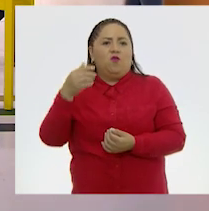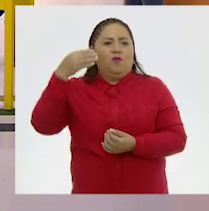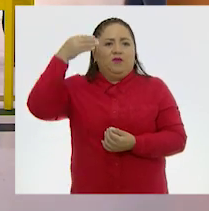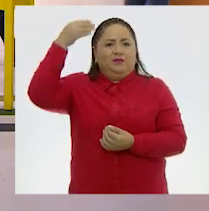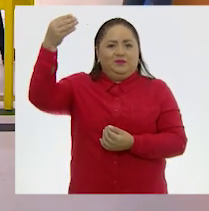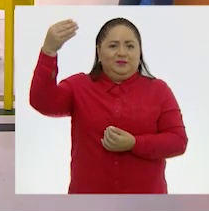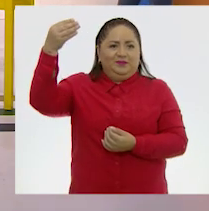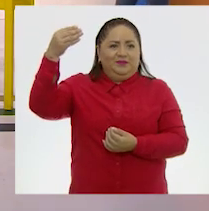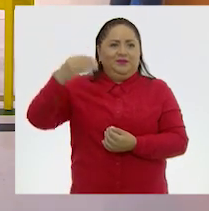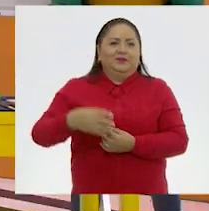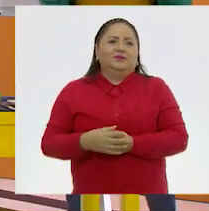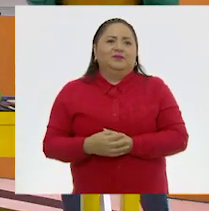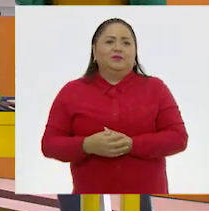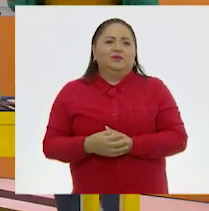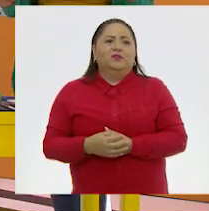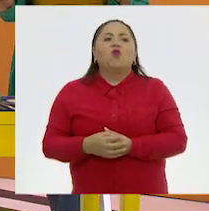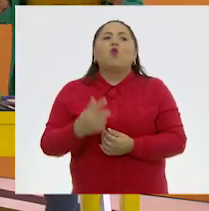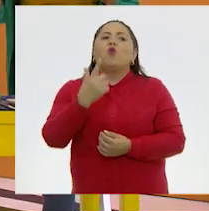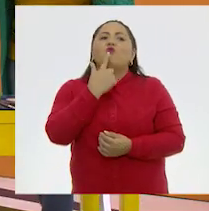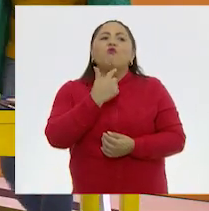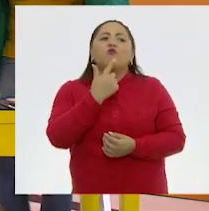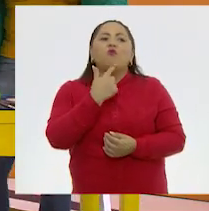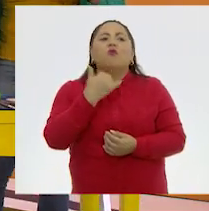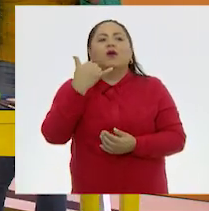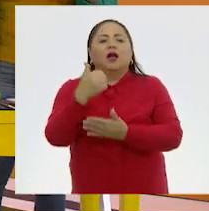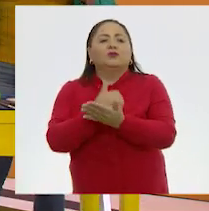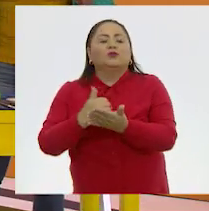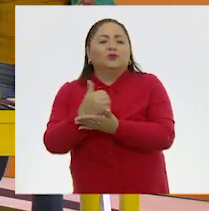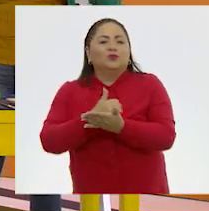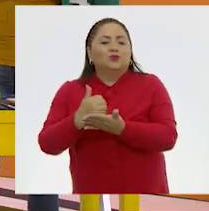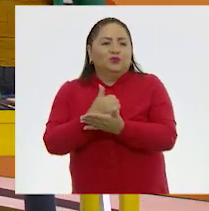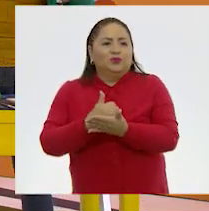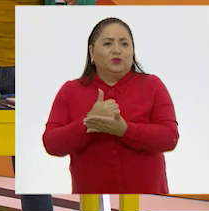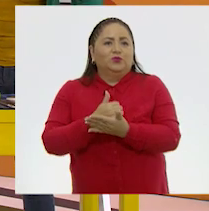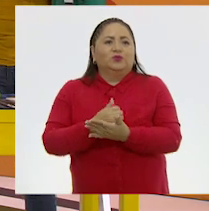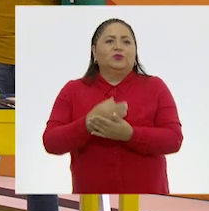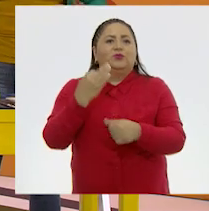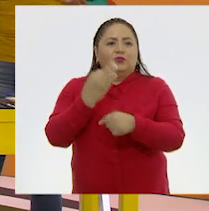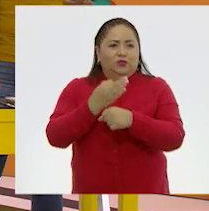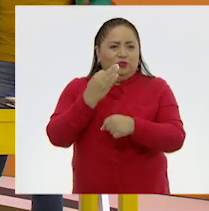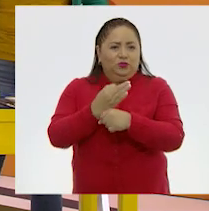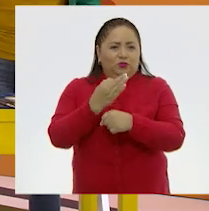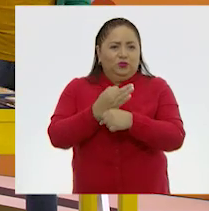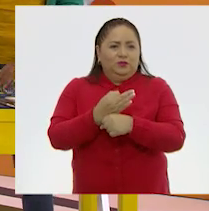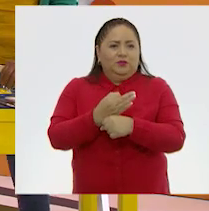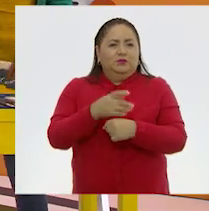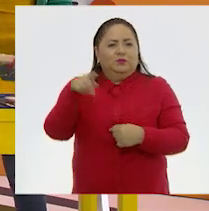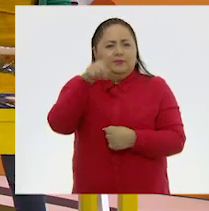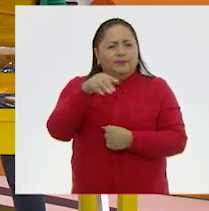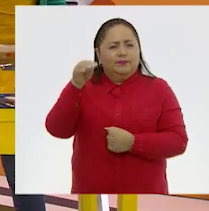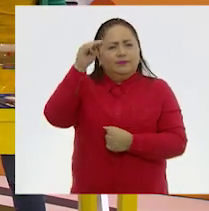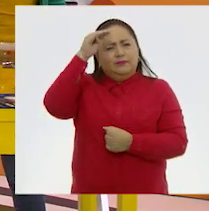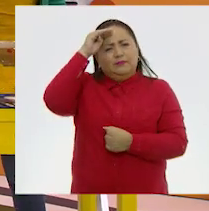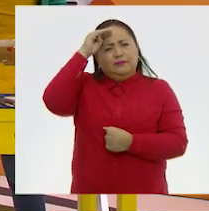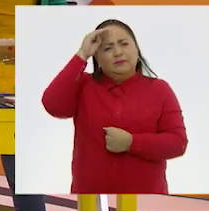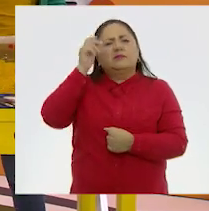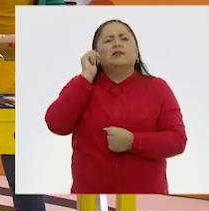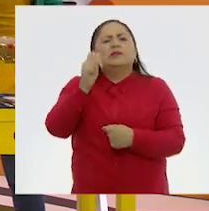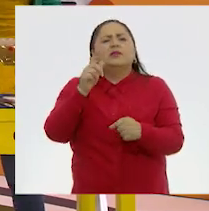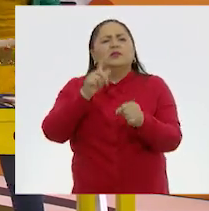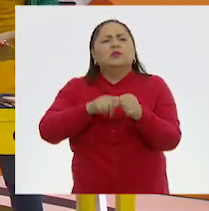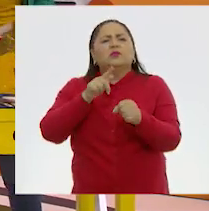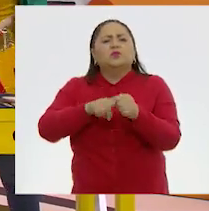bolsita? rojo y azul. Y vamos a empezar a pensar qué color